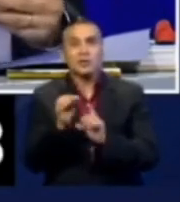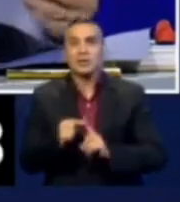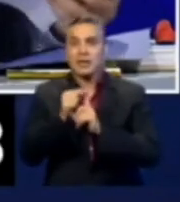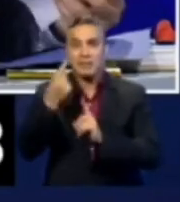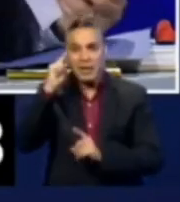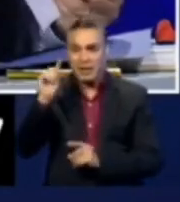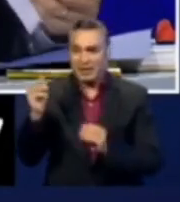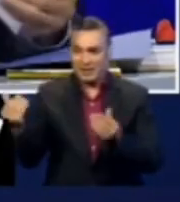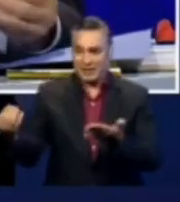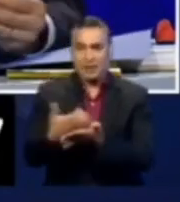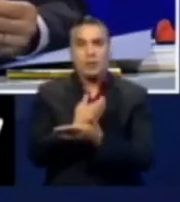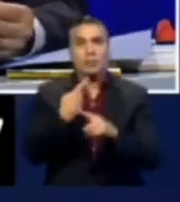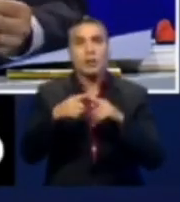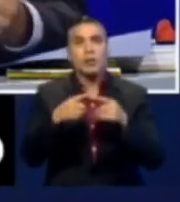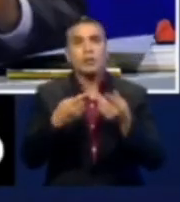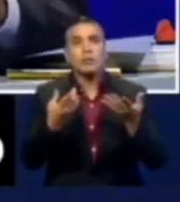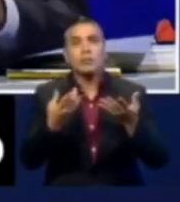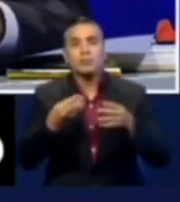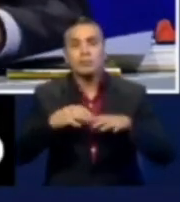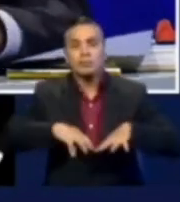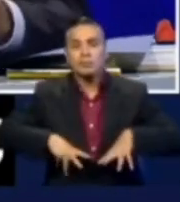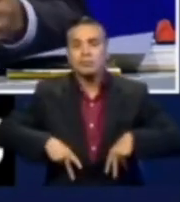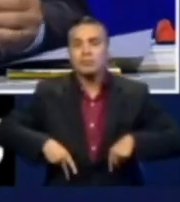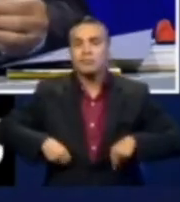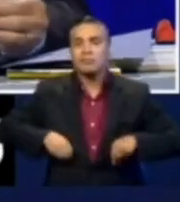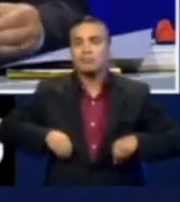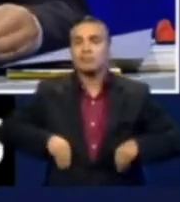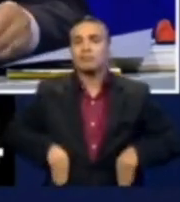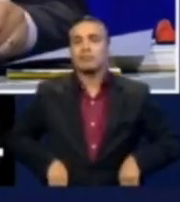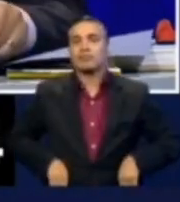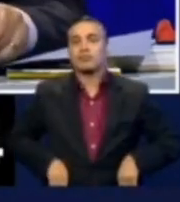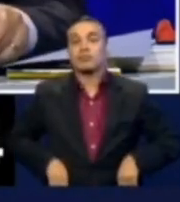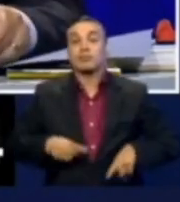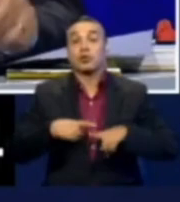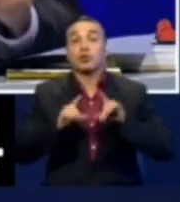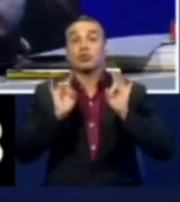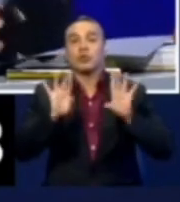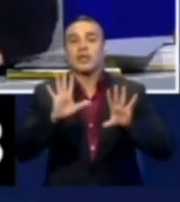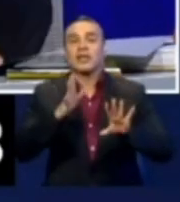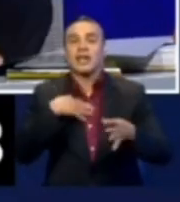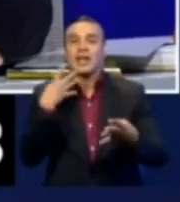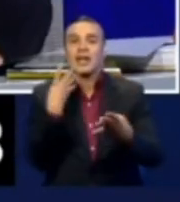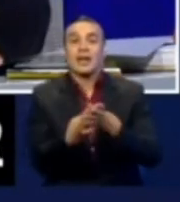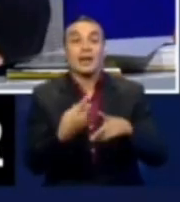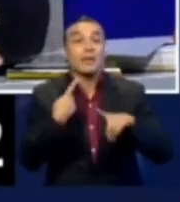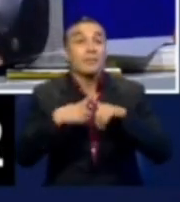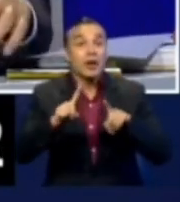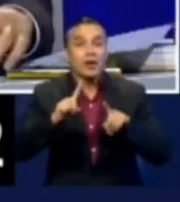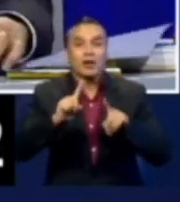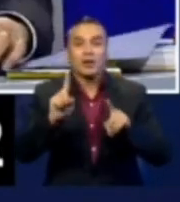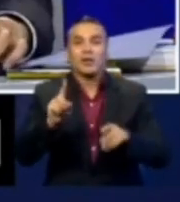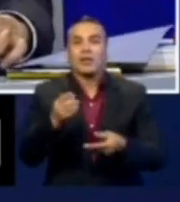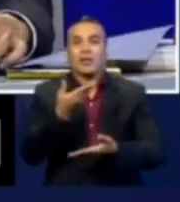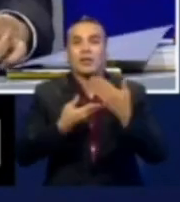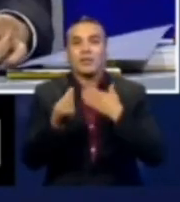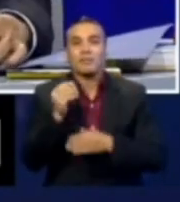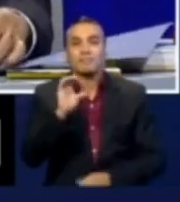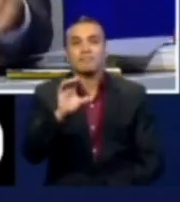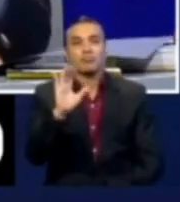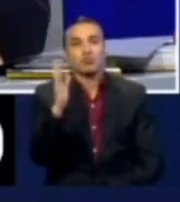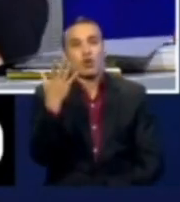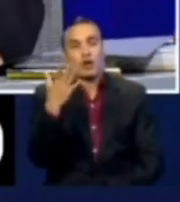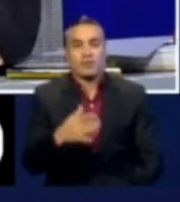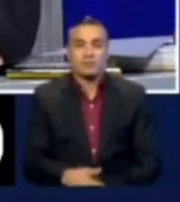a los bolsillos de los corruptos que hoy, por suerte, están en la cárcel, pero todavía no devuelven el dinero.